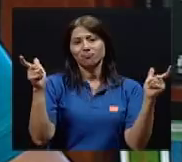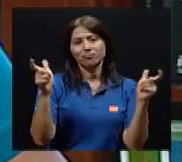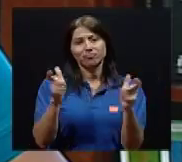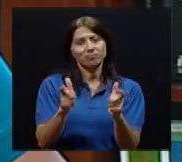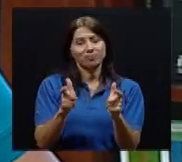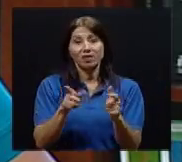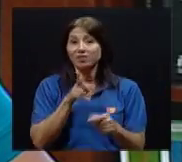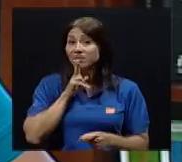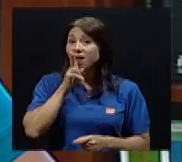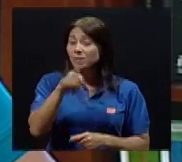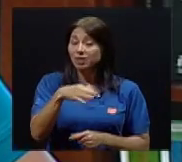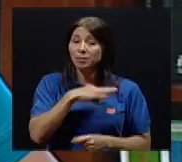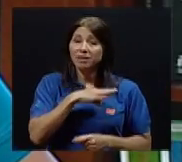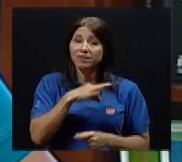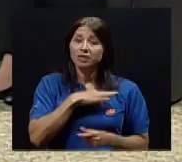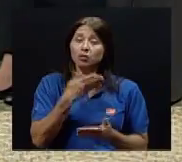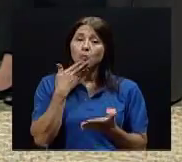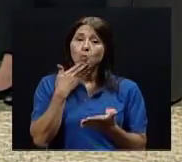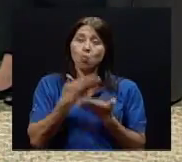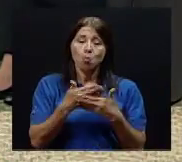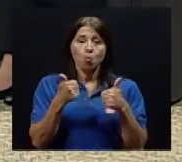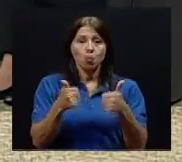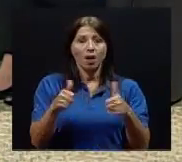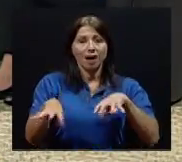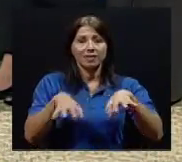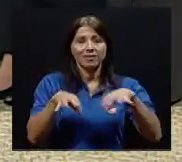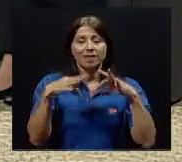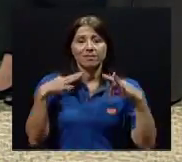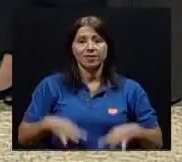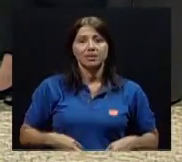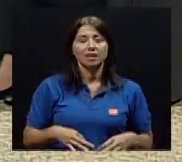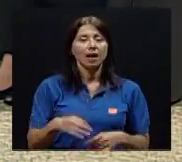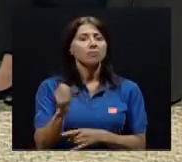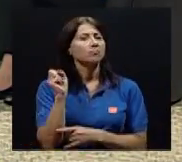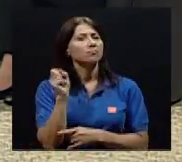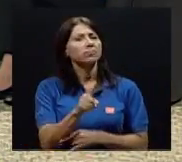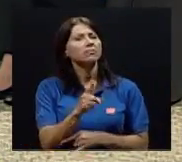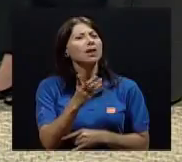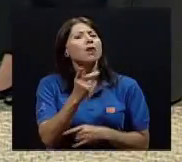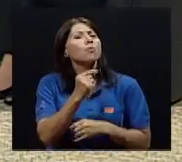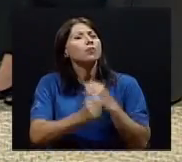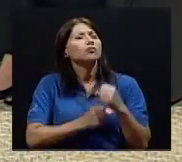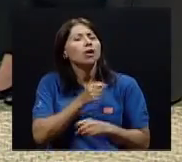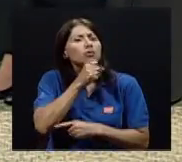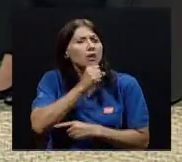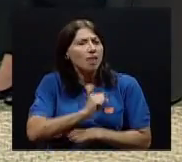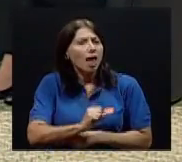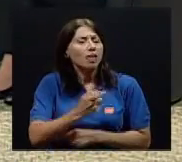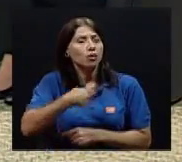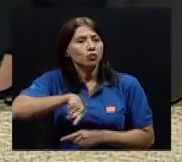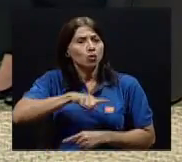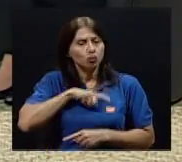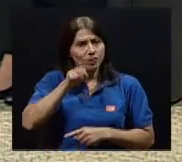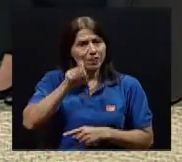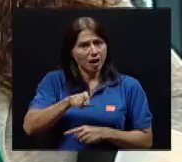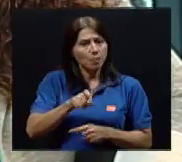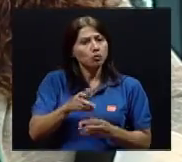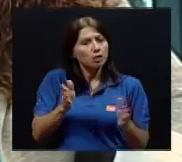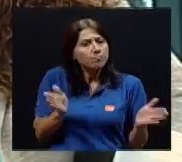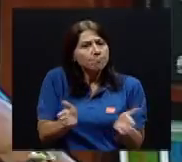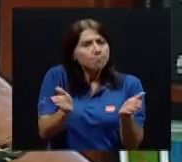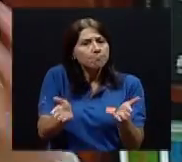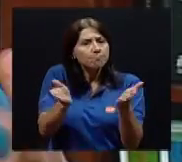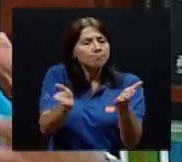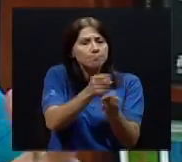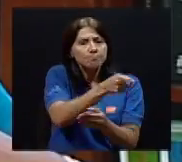indiscutible el beneficio que tiene la actividad física. deberíamos entonces empezar a poner a los muchachos y muchachas a hacer